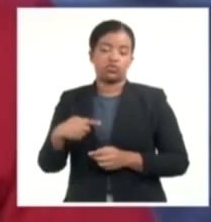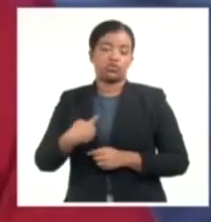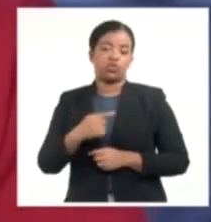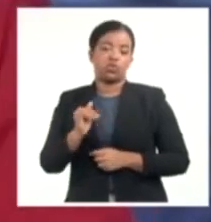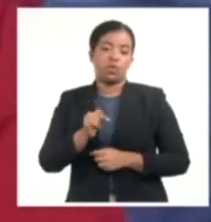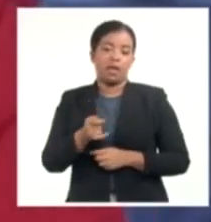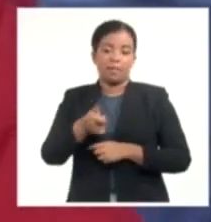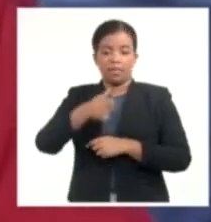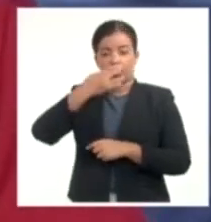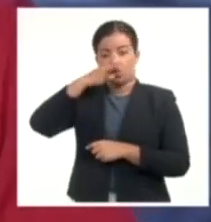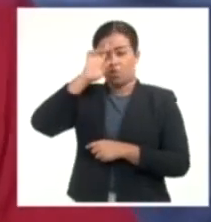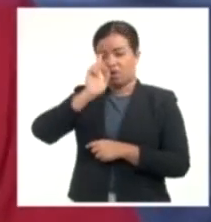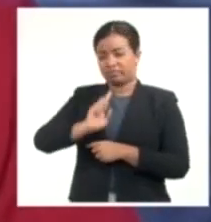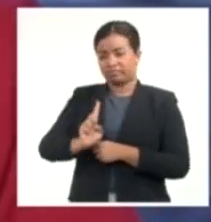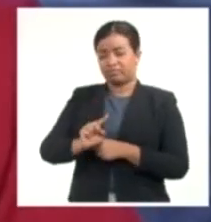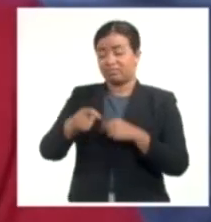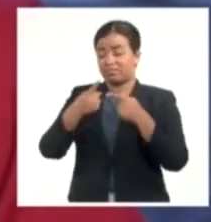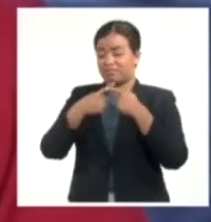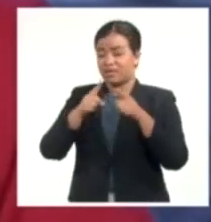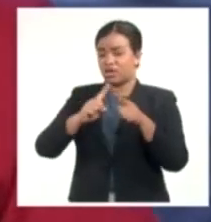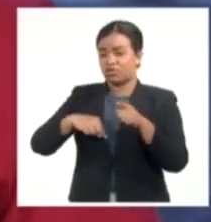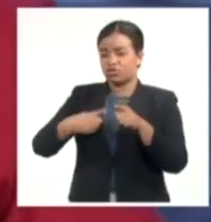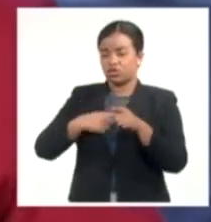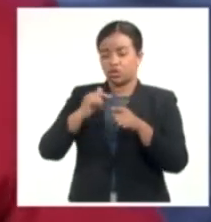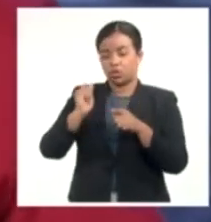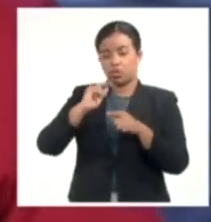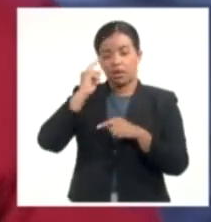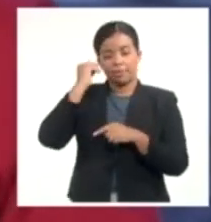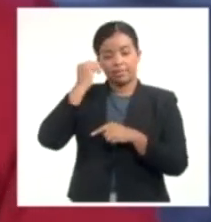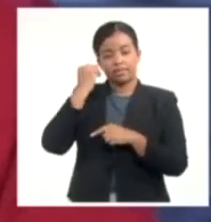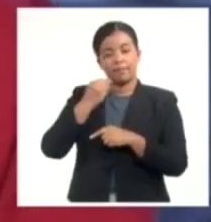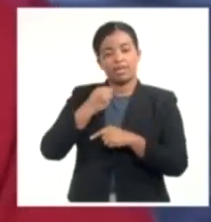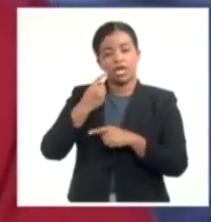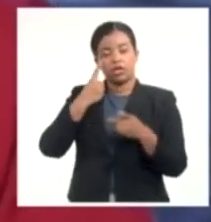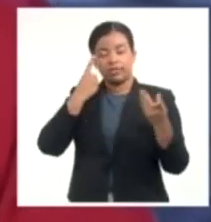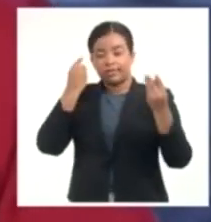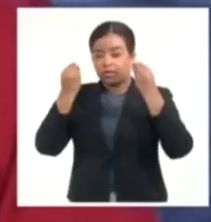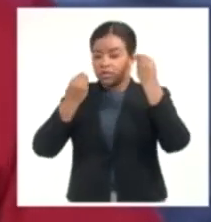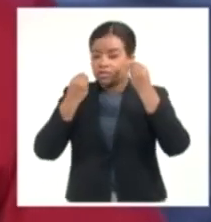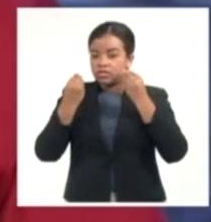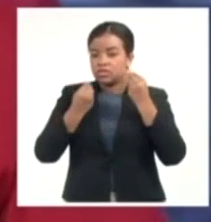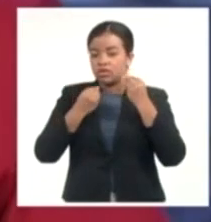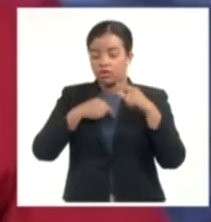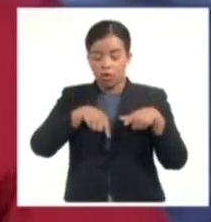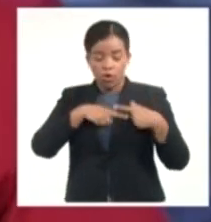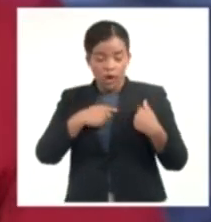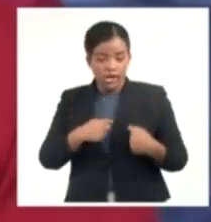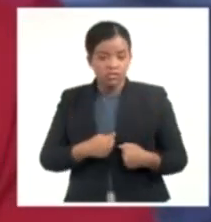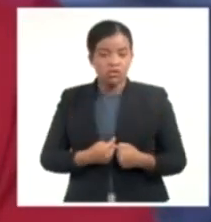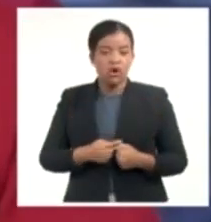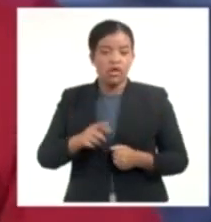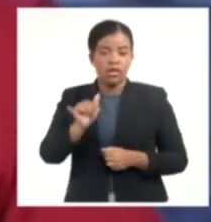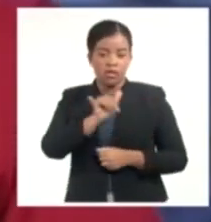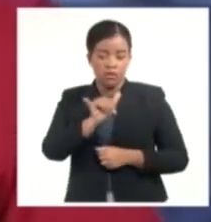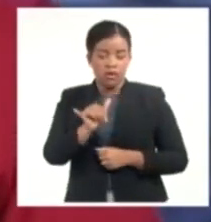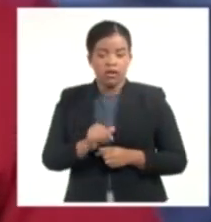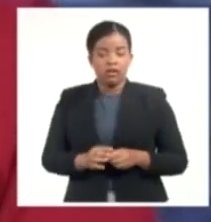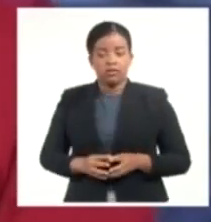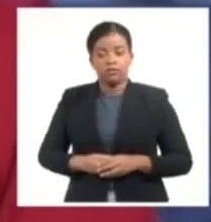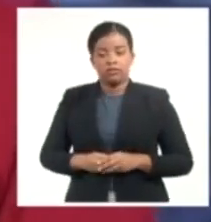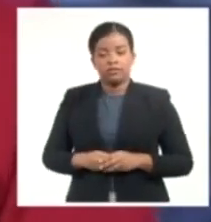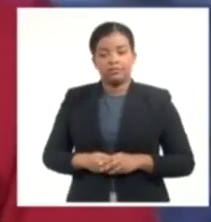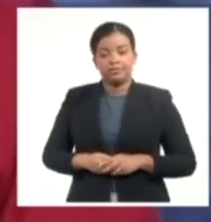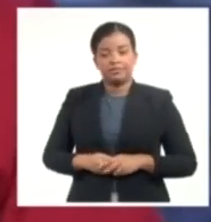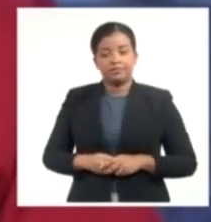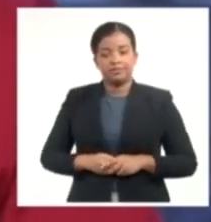esto es cierto, pero nuestra conciencia está cerca en el pensamiento y la reflexión. Nuestros corazones también están más cercanos y mucho